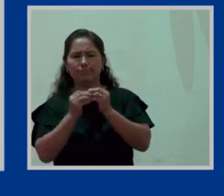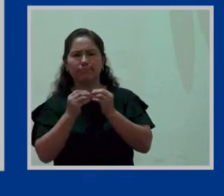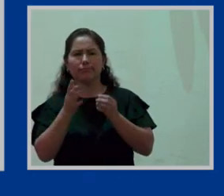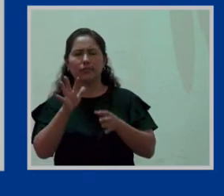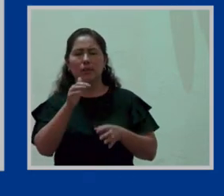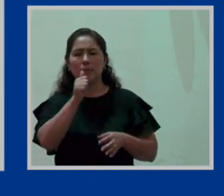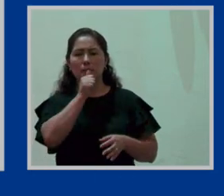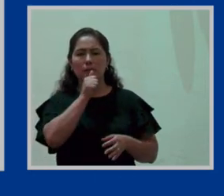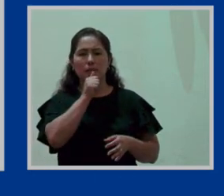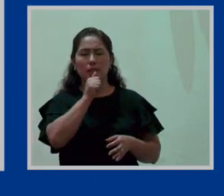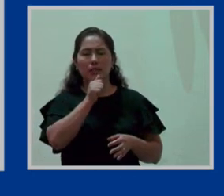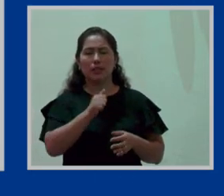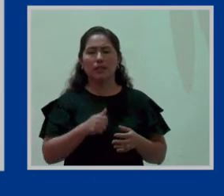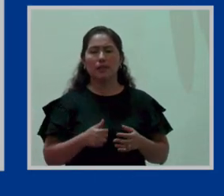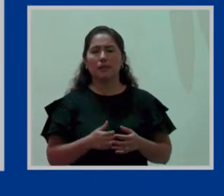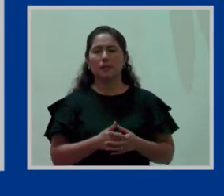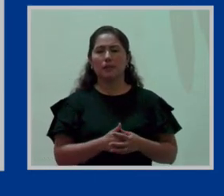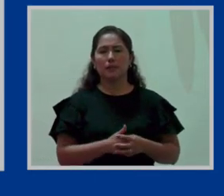disculpen un poco que